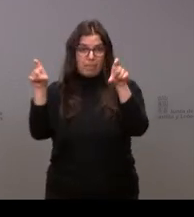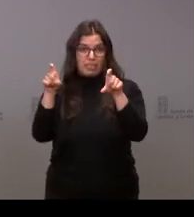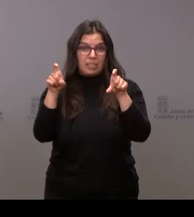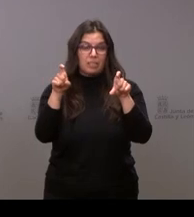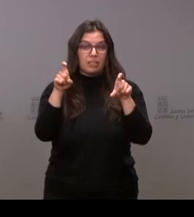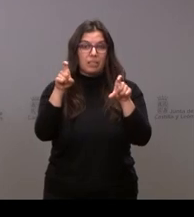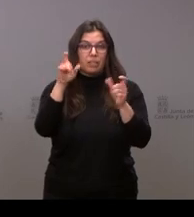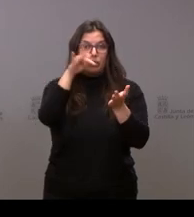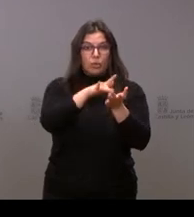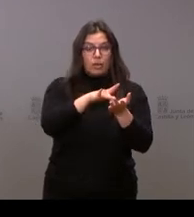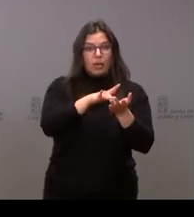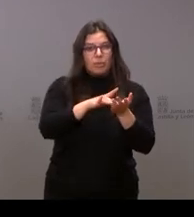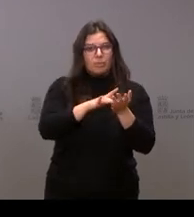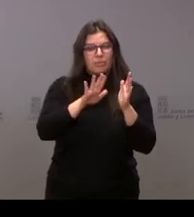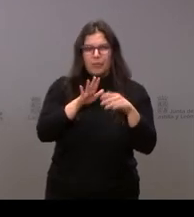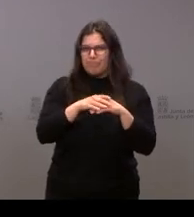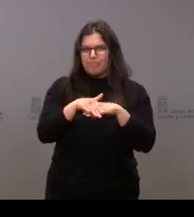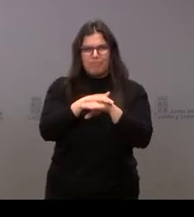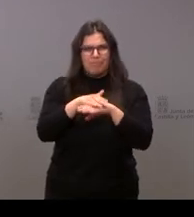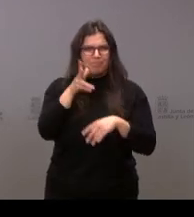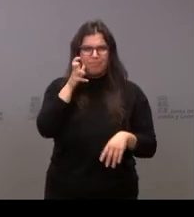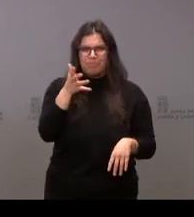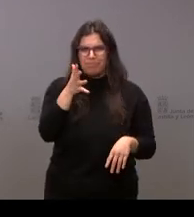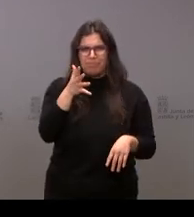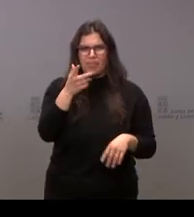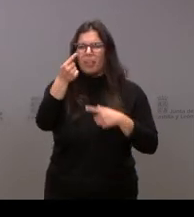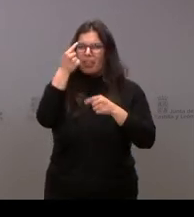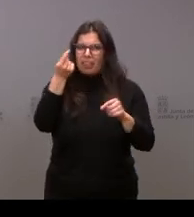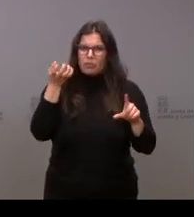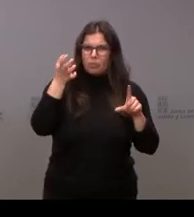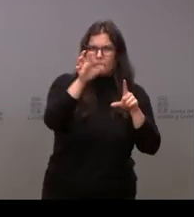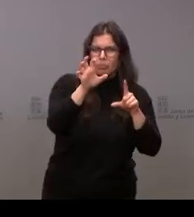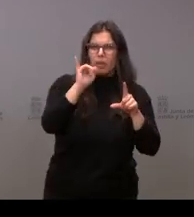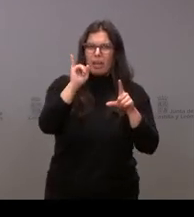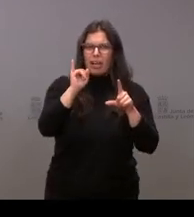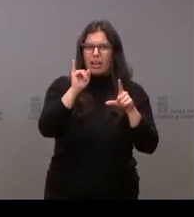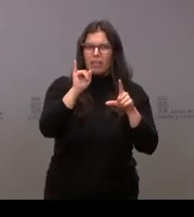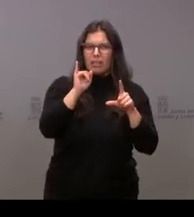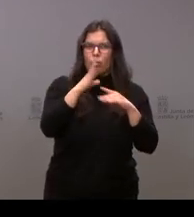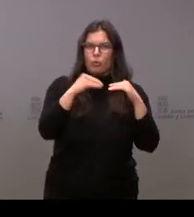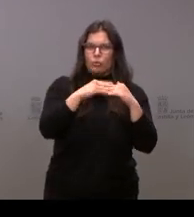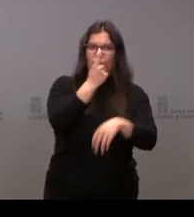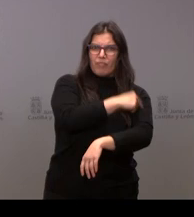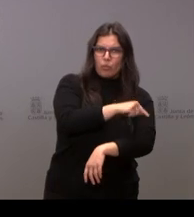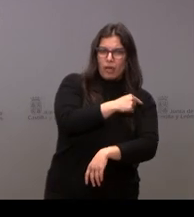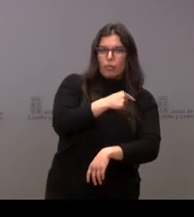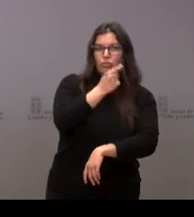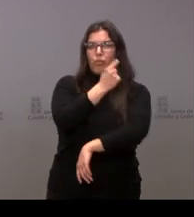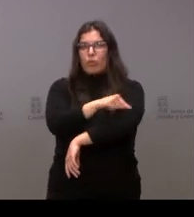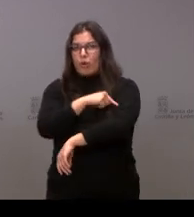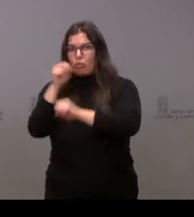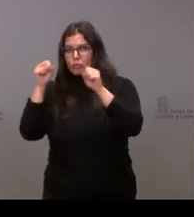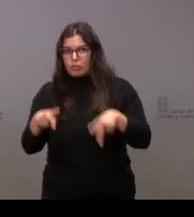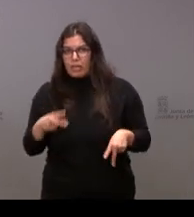Pero, en cambio, sí que están colgados en la web de datos abiertos los datos de los usuarios vacunados y también de los no vacunados. No